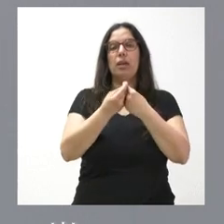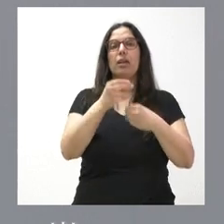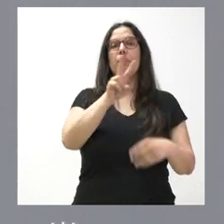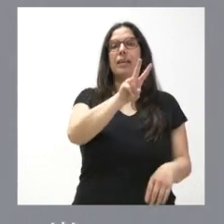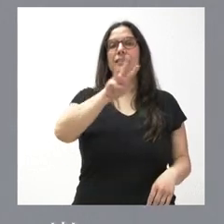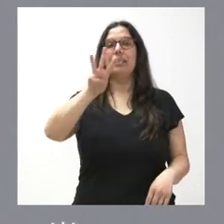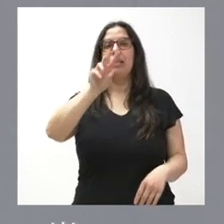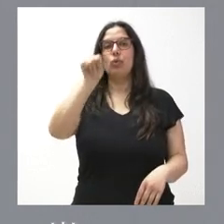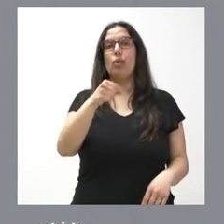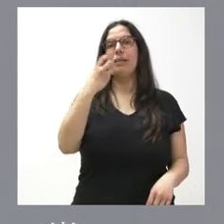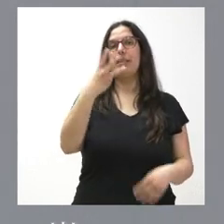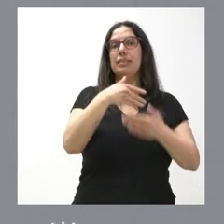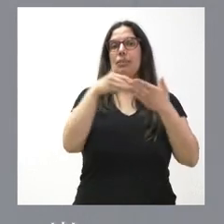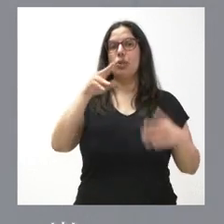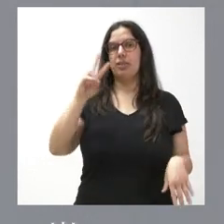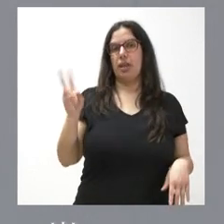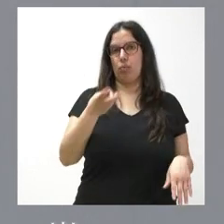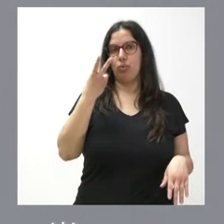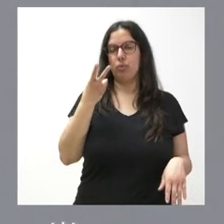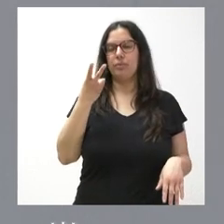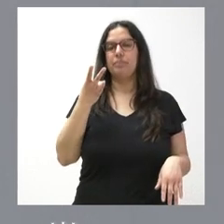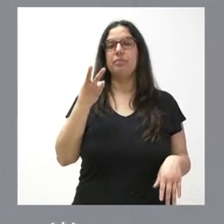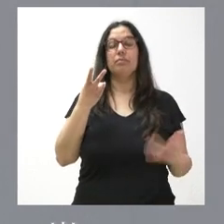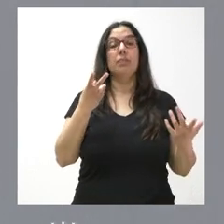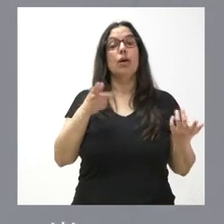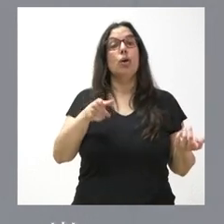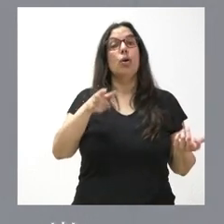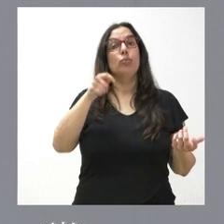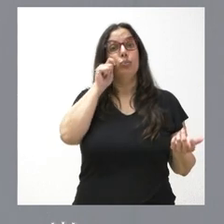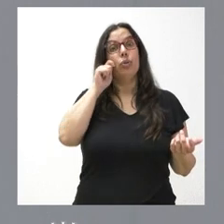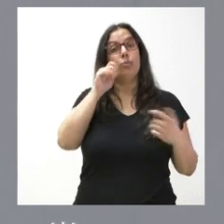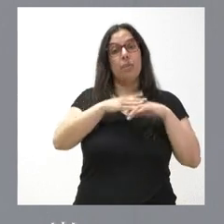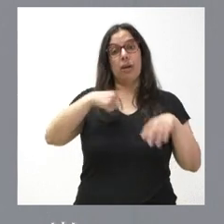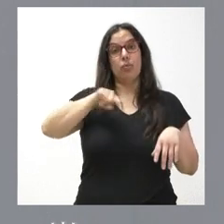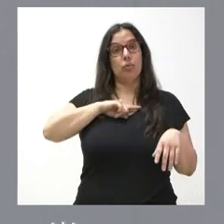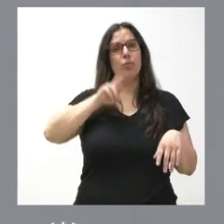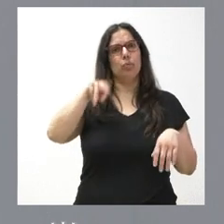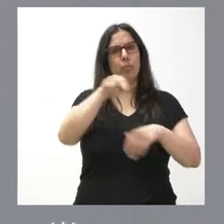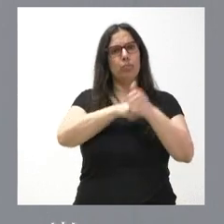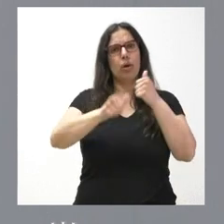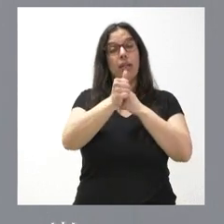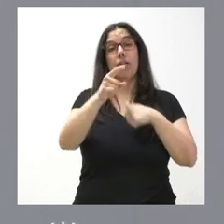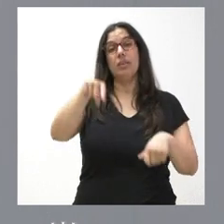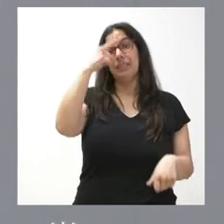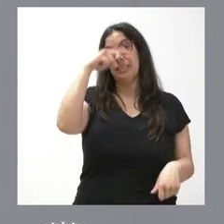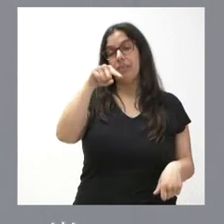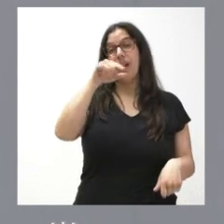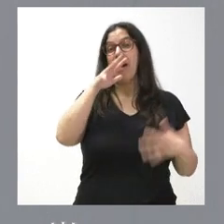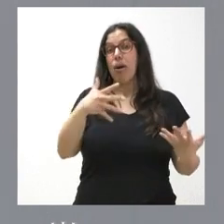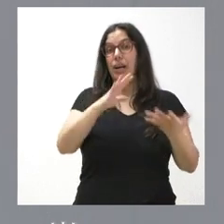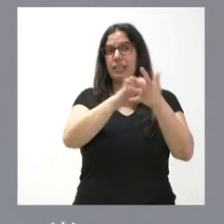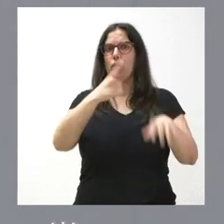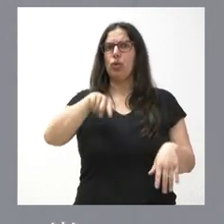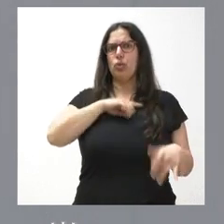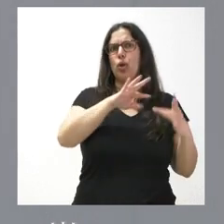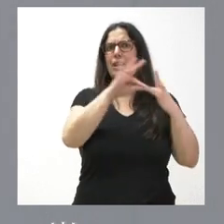23,3 millones de euros. El turismo es una prioridad para nuestra comunidad autónoma. Saben ustedes que hoy somos en Castilla y León líderes